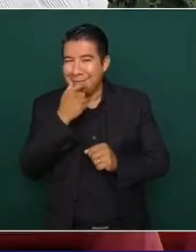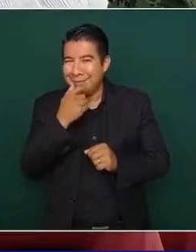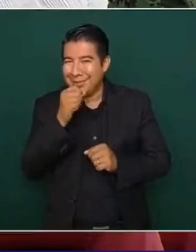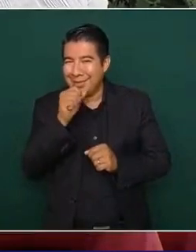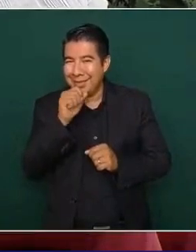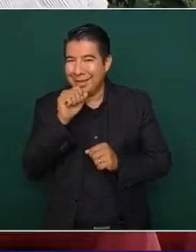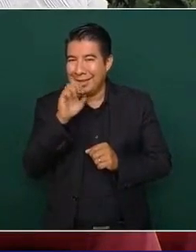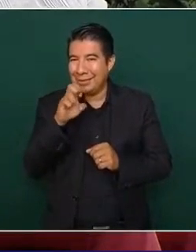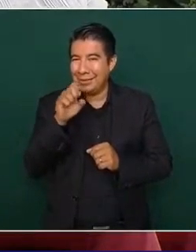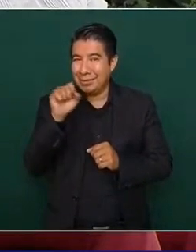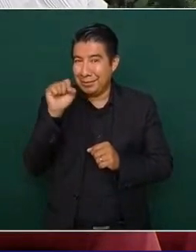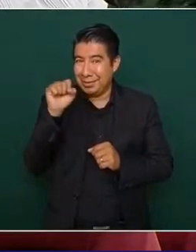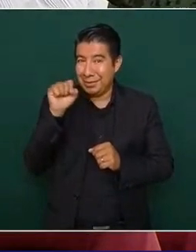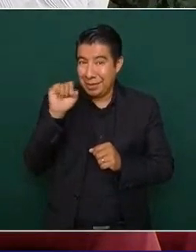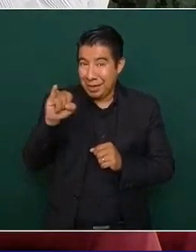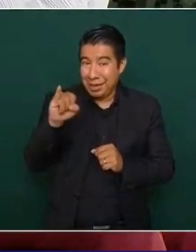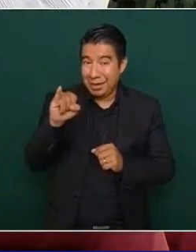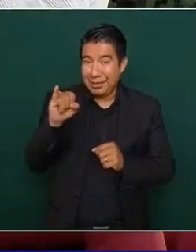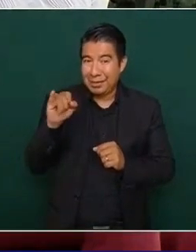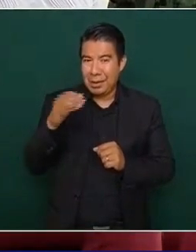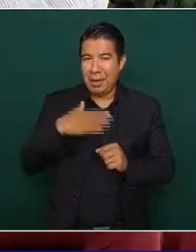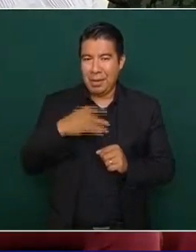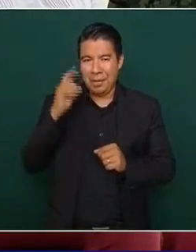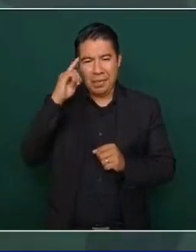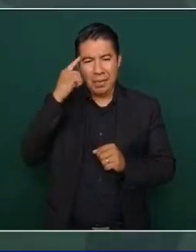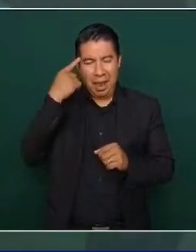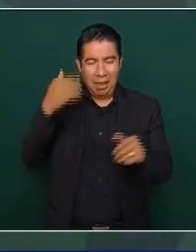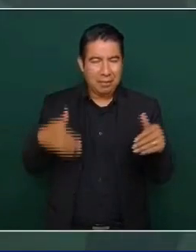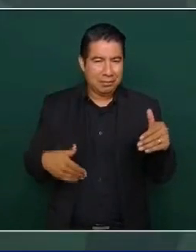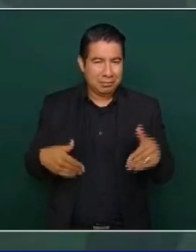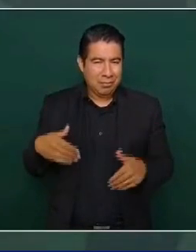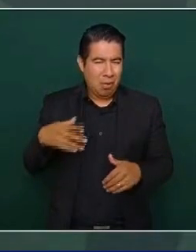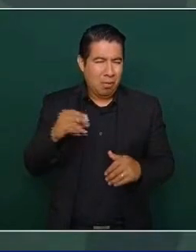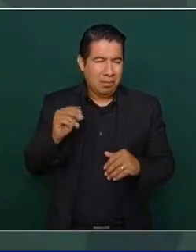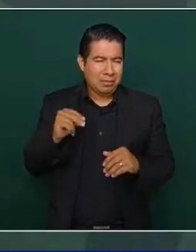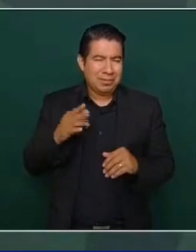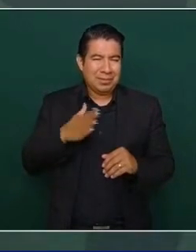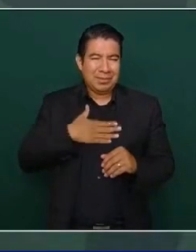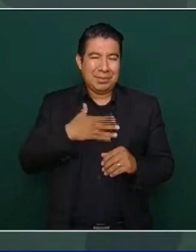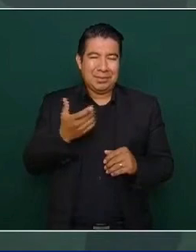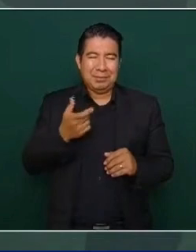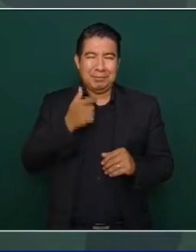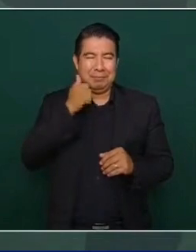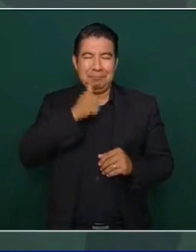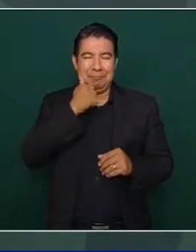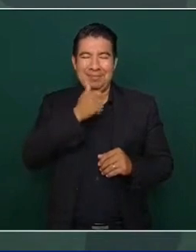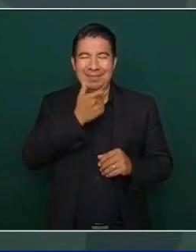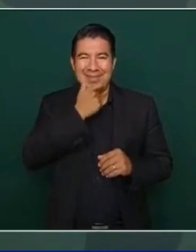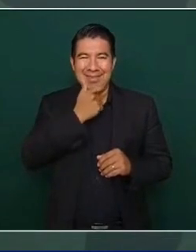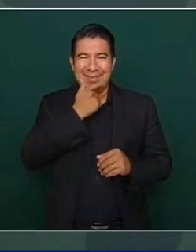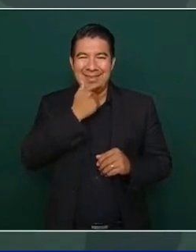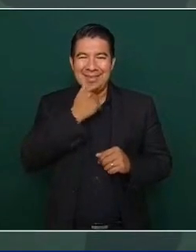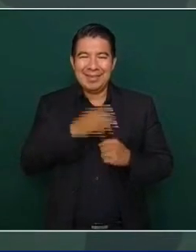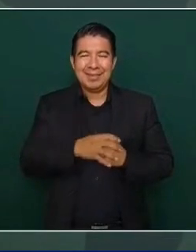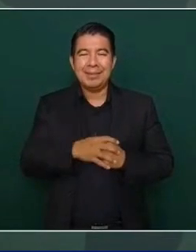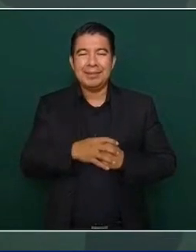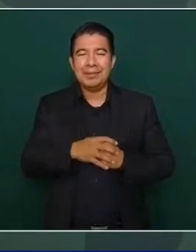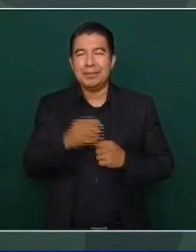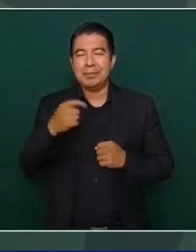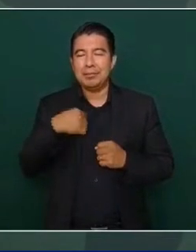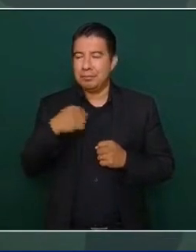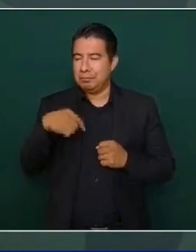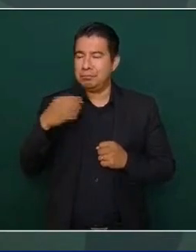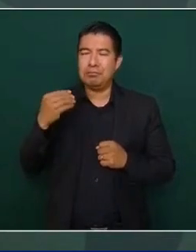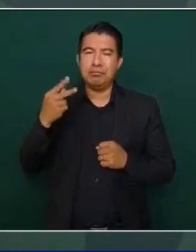río, yo no ando enojado. Una de las cosas que se aprende es que no hay que